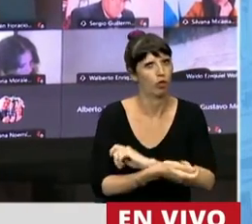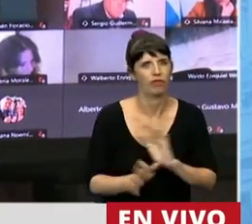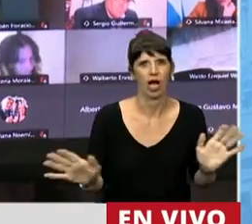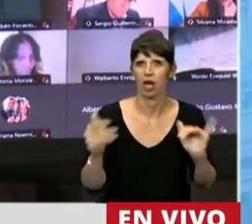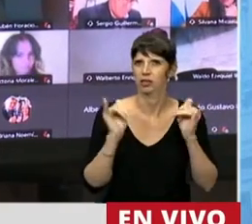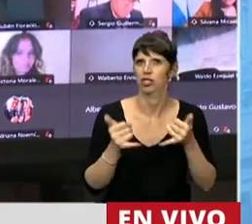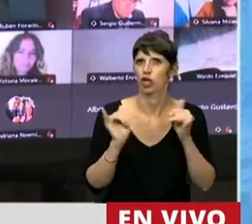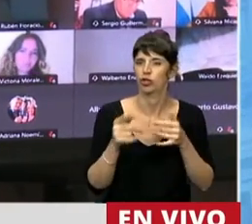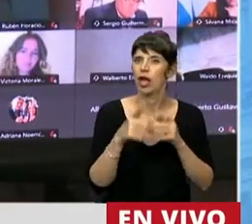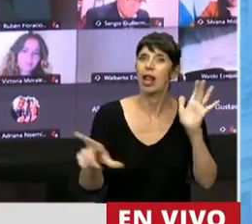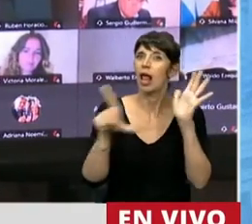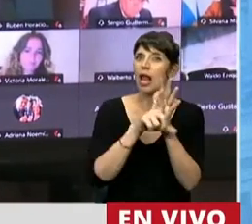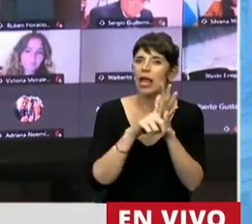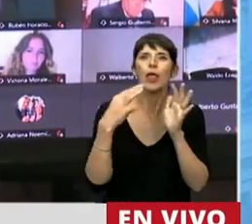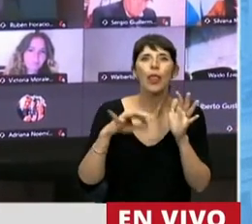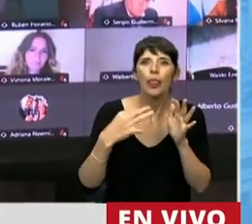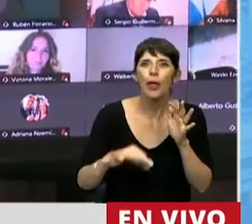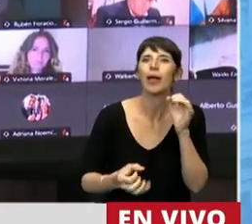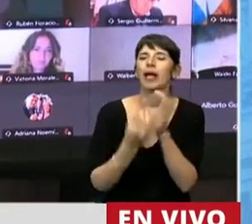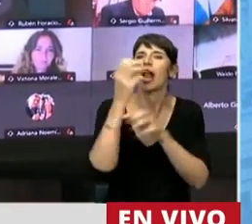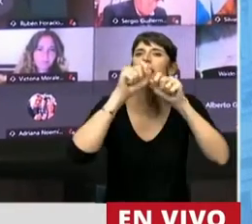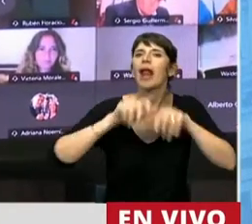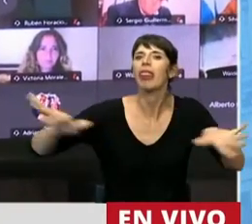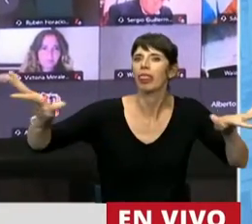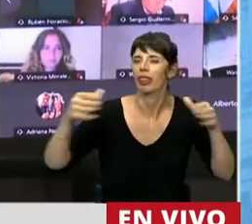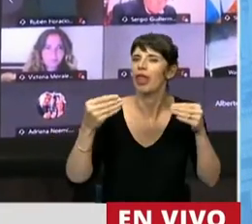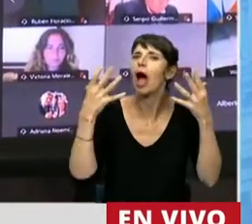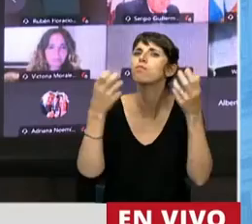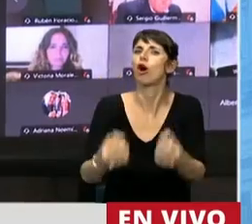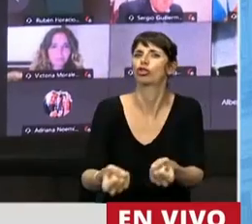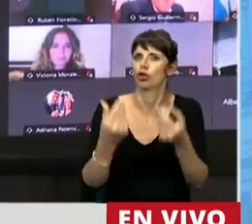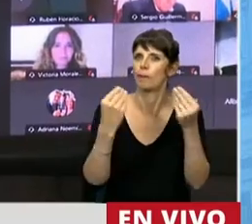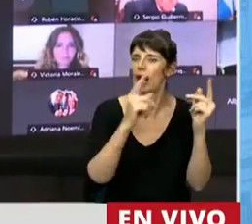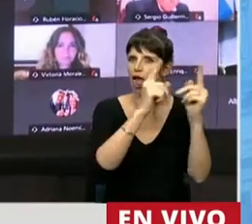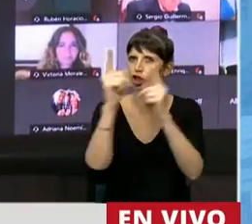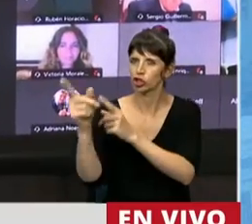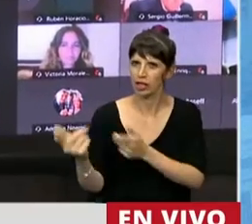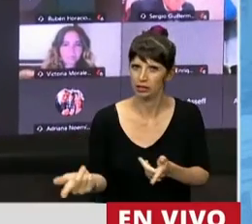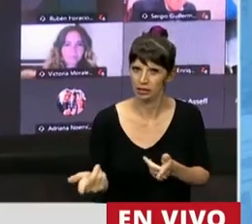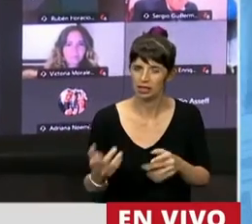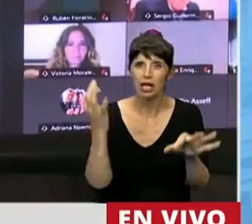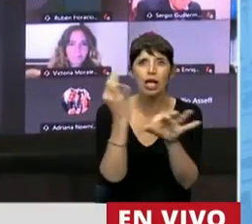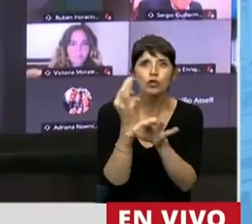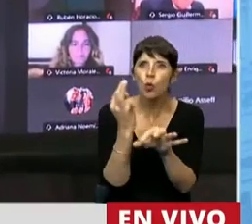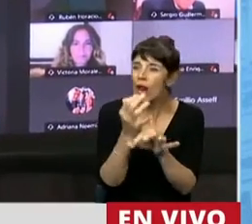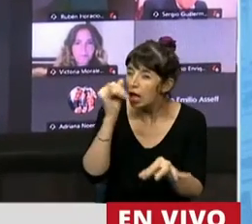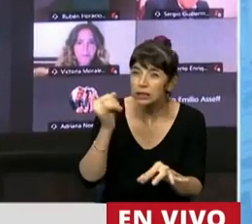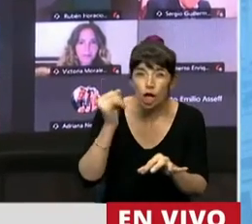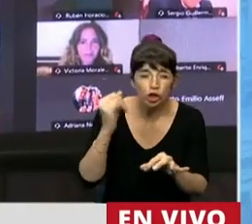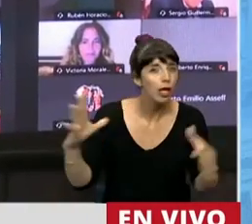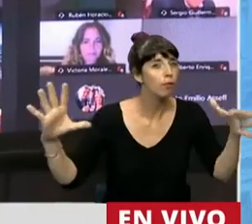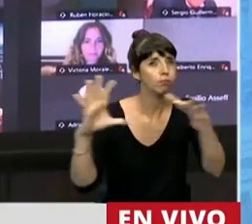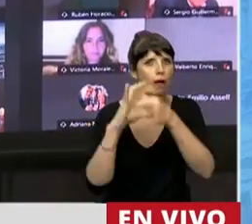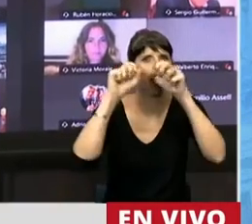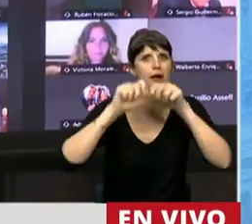esta ley lo propone, redes de apoyo a los docentes. La escuela inserta en una red. Por